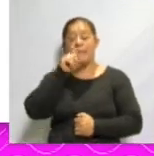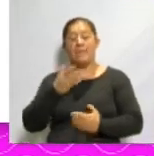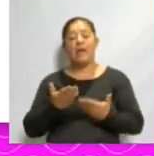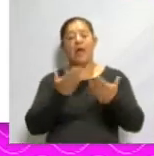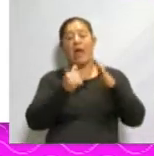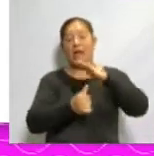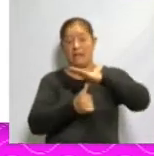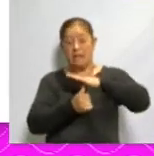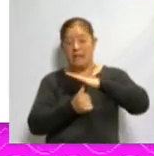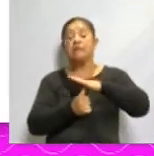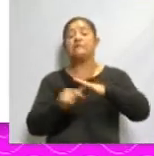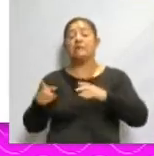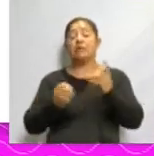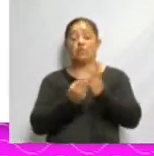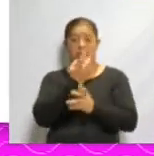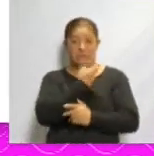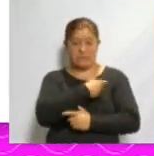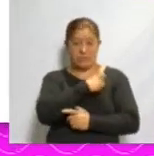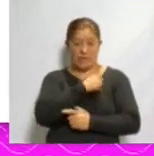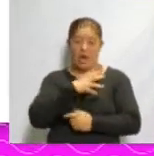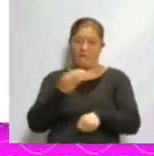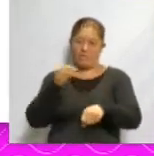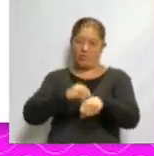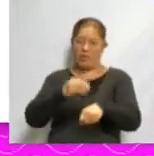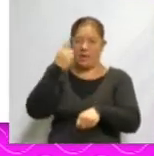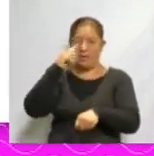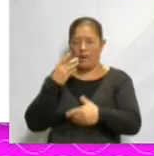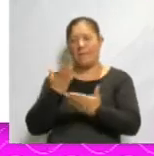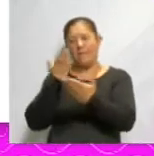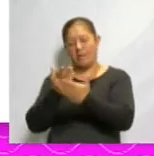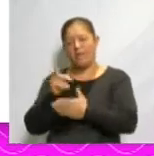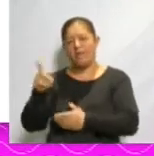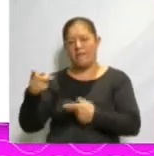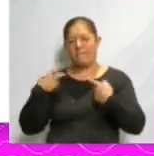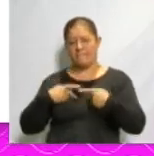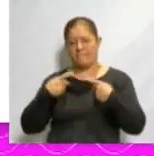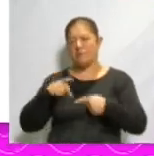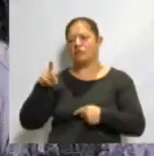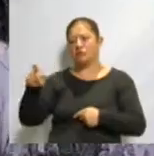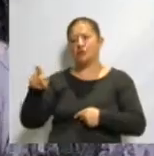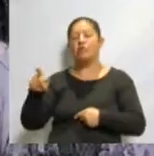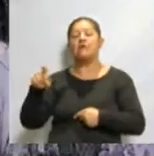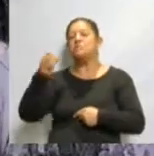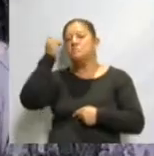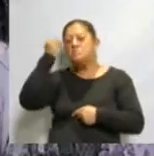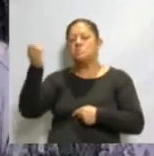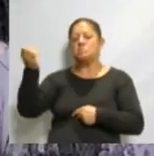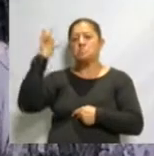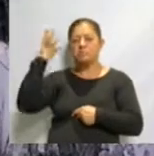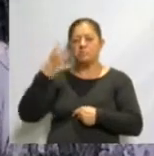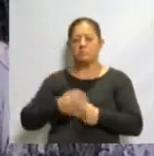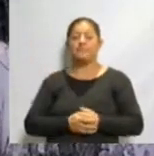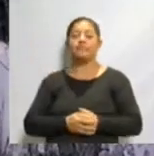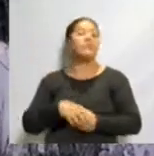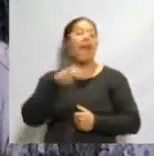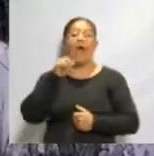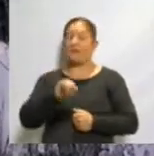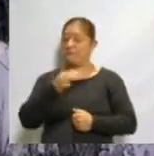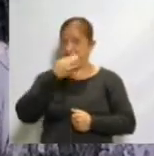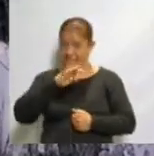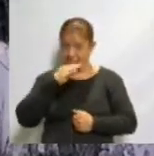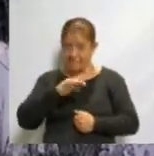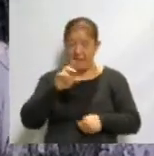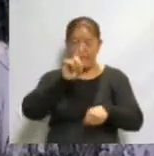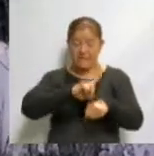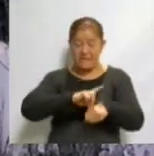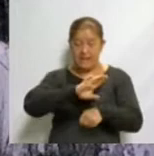Nueva España se colocaban para interceder por las ánimas benditas o del pulgatorio. Pues es así como la celebración del Día de